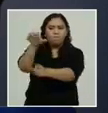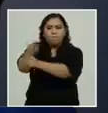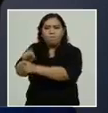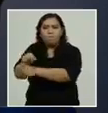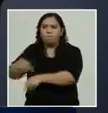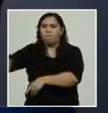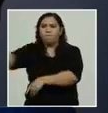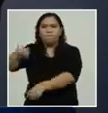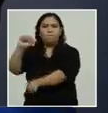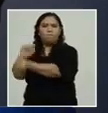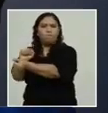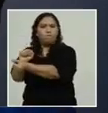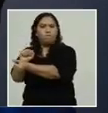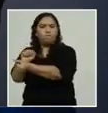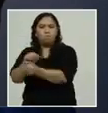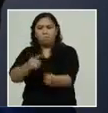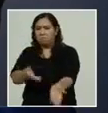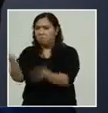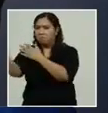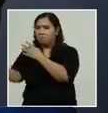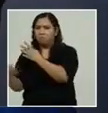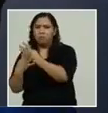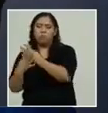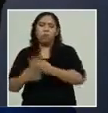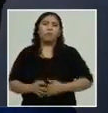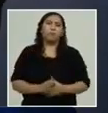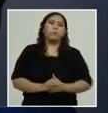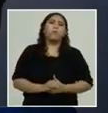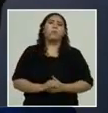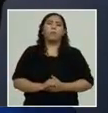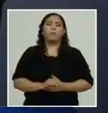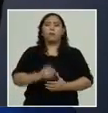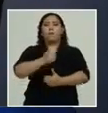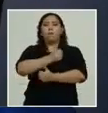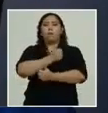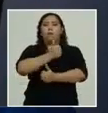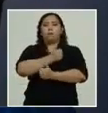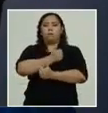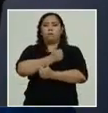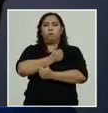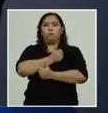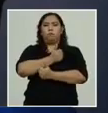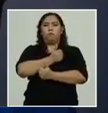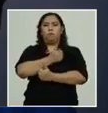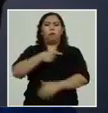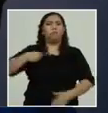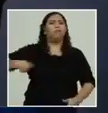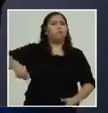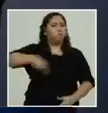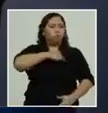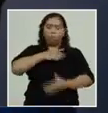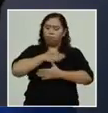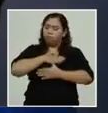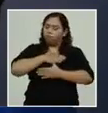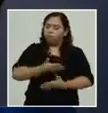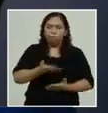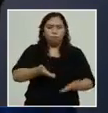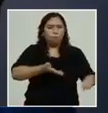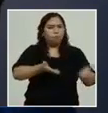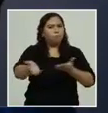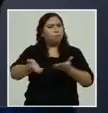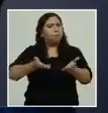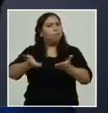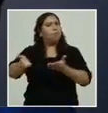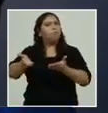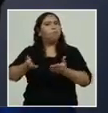Queremos decir que Fuerzas Armadas de Honduras manifiesta su voluntad de servicio al pueblo hondureño. Hemos enviado a la